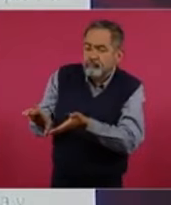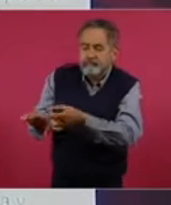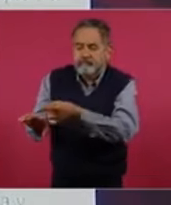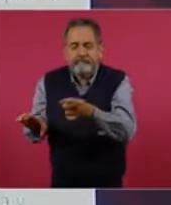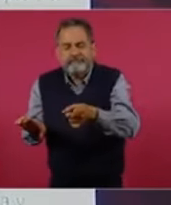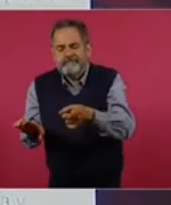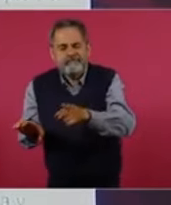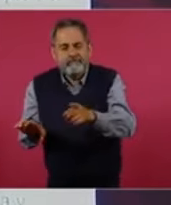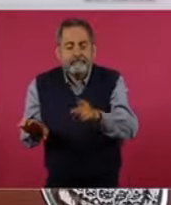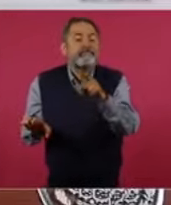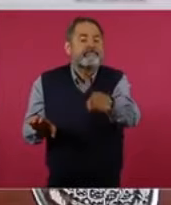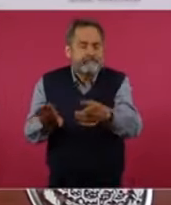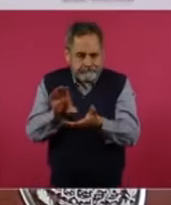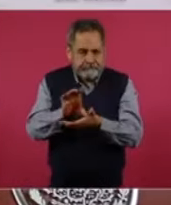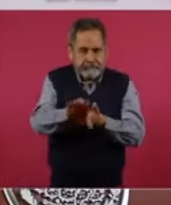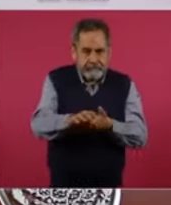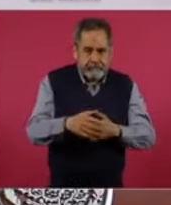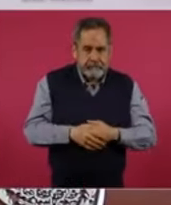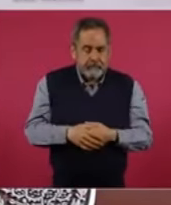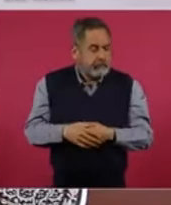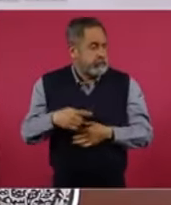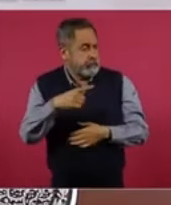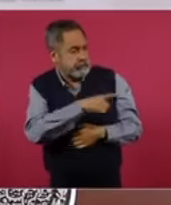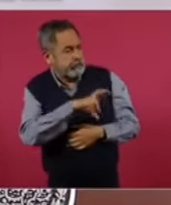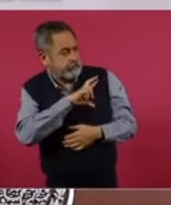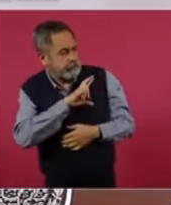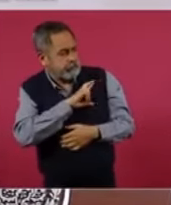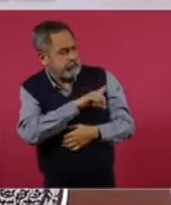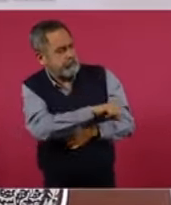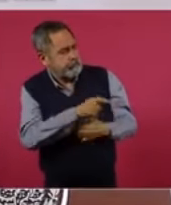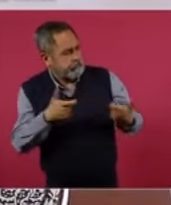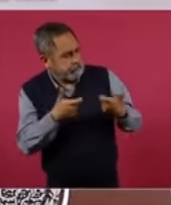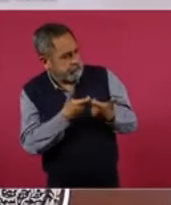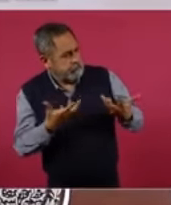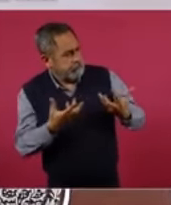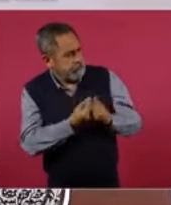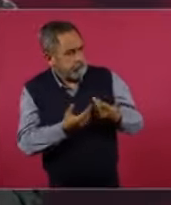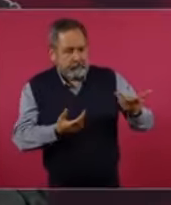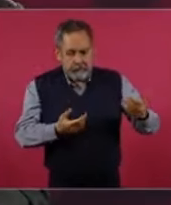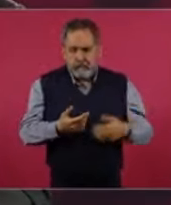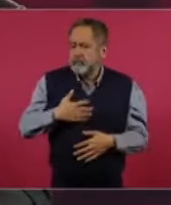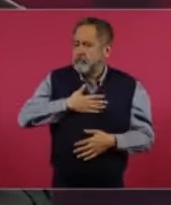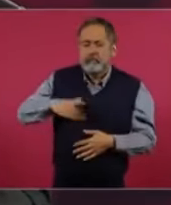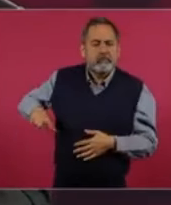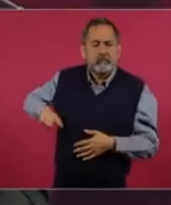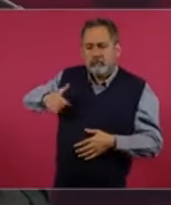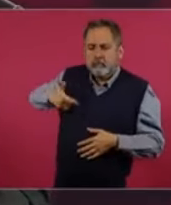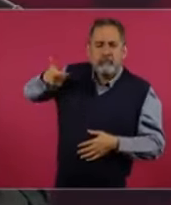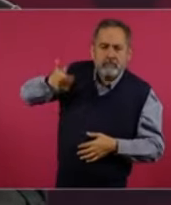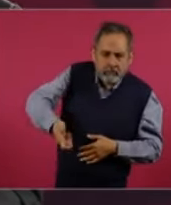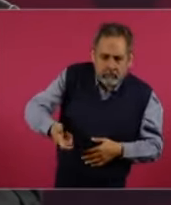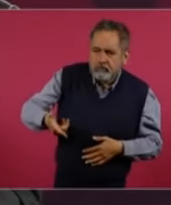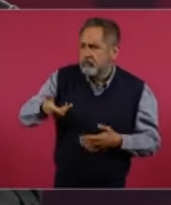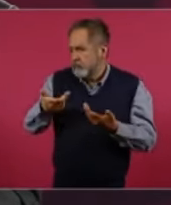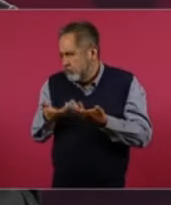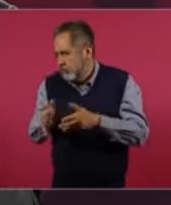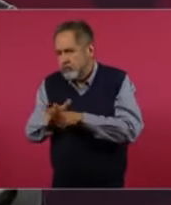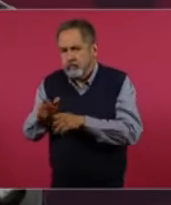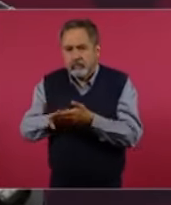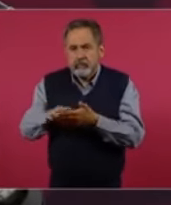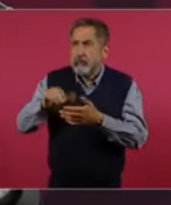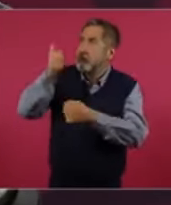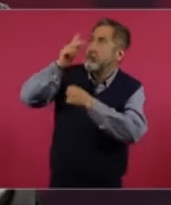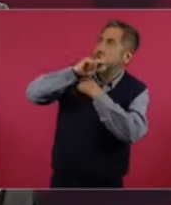la inversión privada, la inversión pública, la inversión